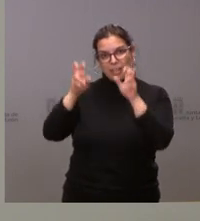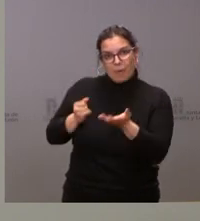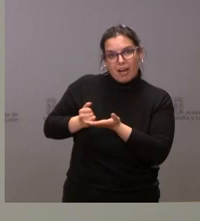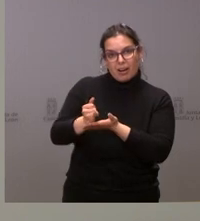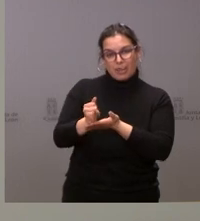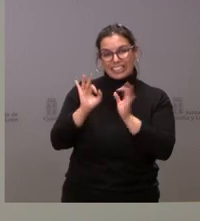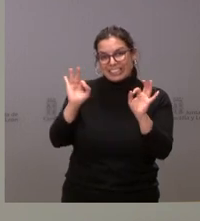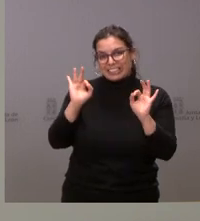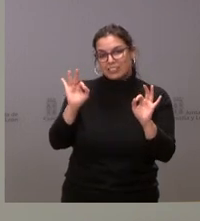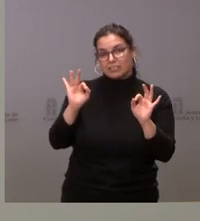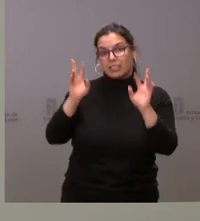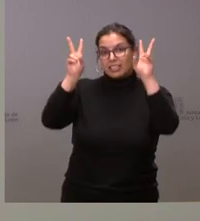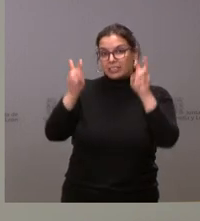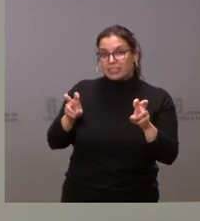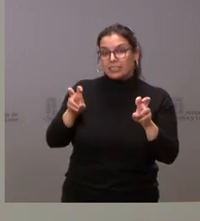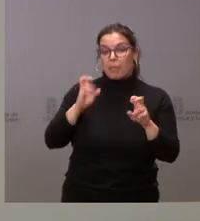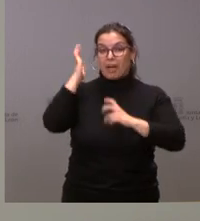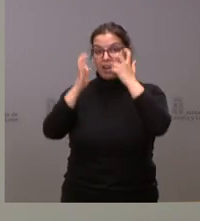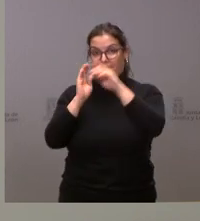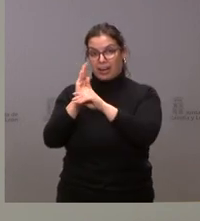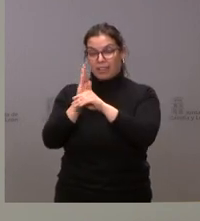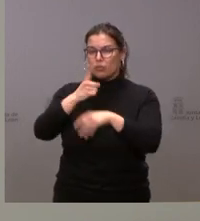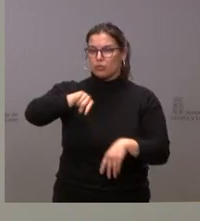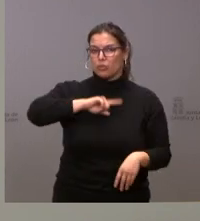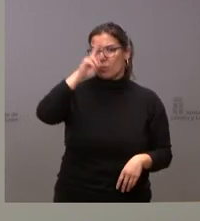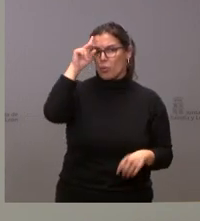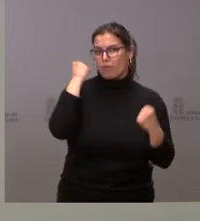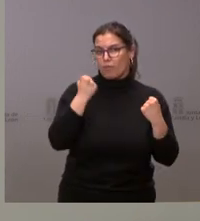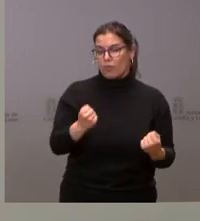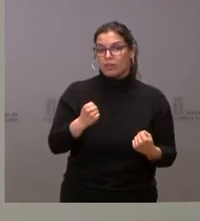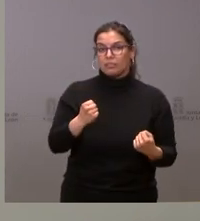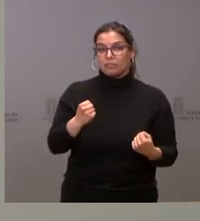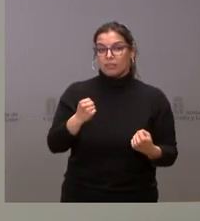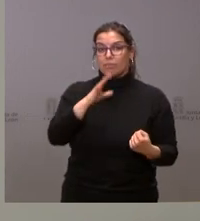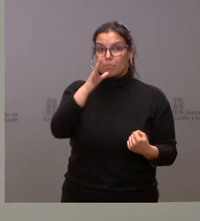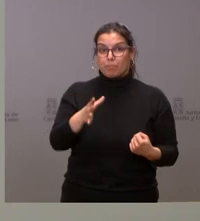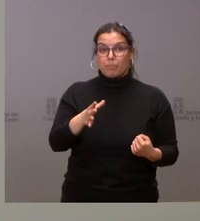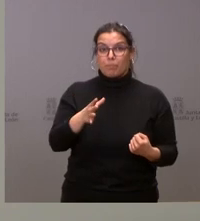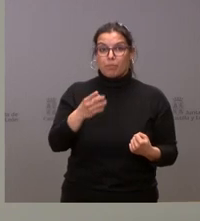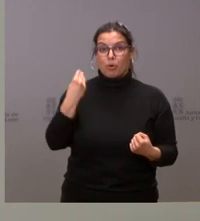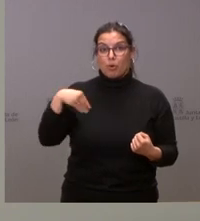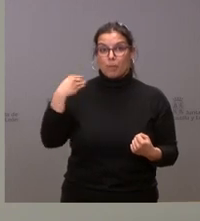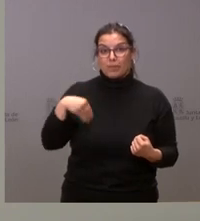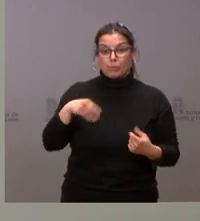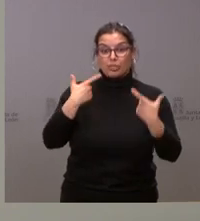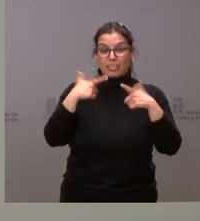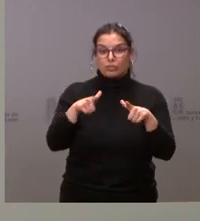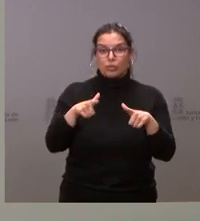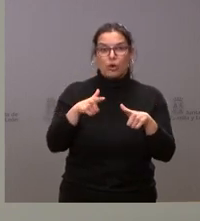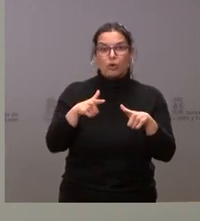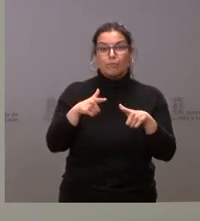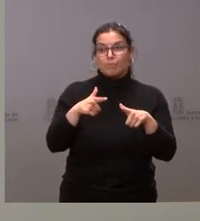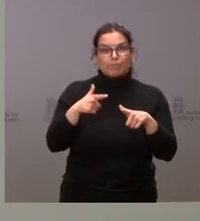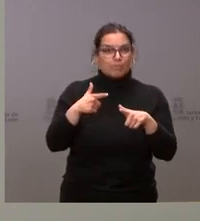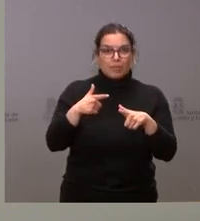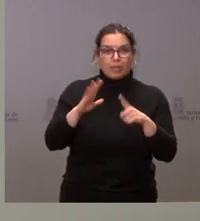y, muy particularmente, el tema ganadero. Nos preocupa especialmente el incremento de los inputs del sector, la dificultad de acceso